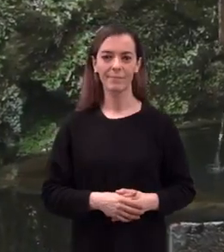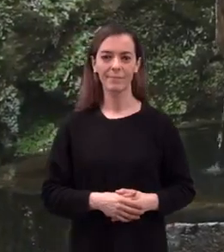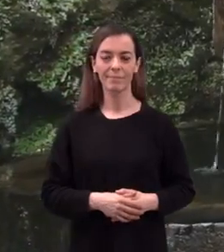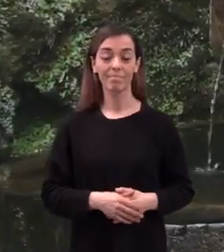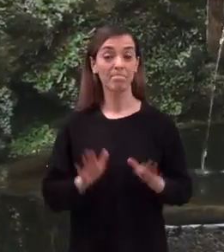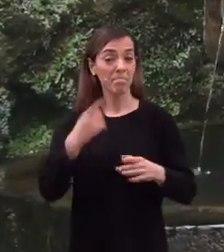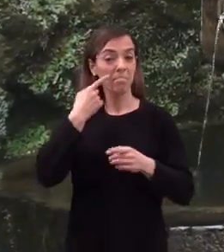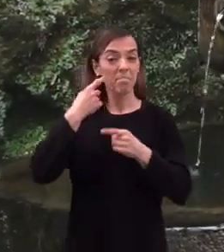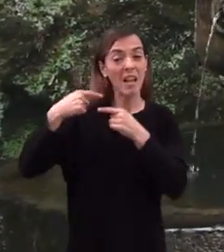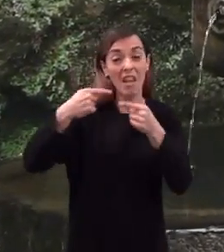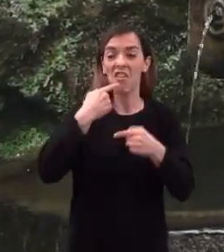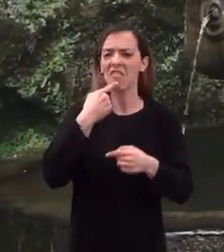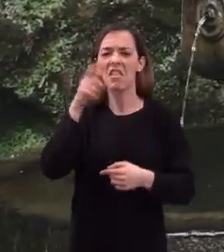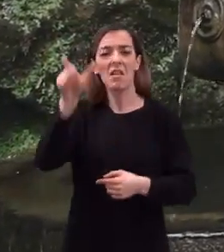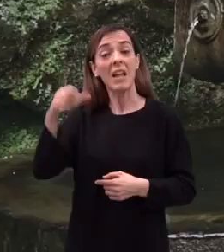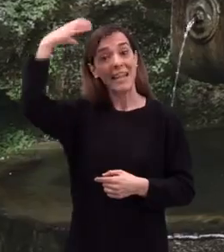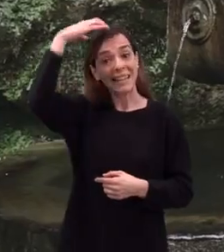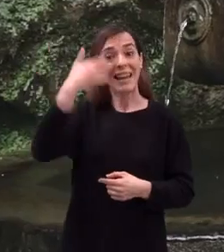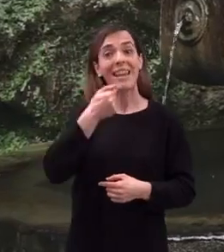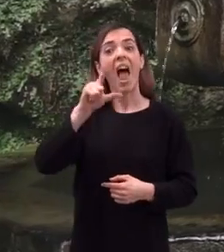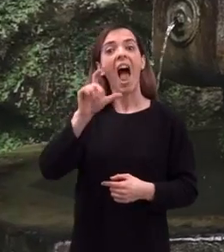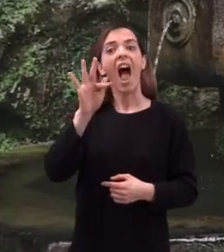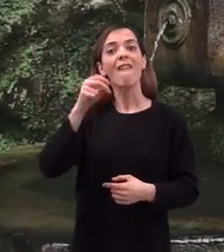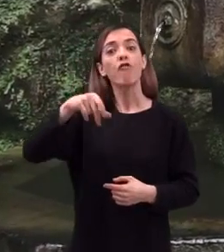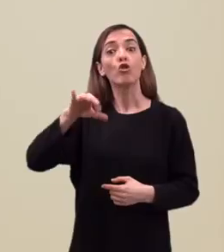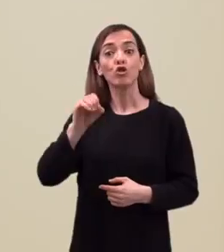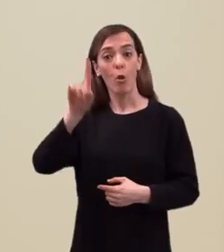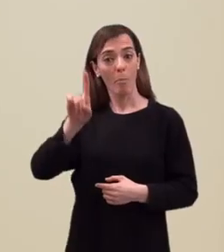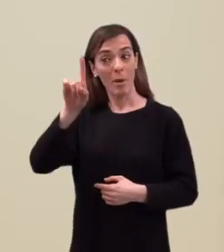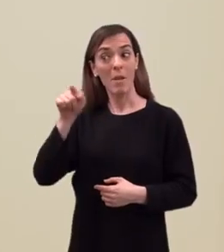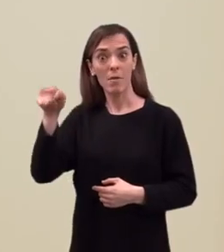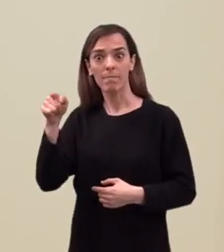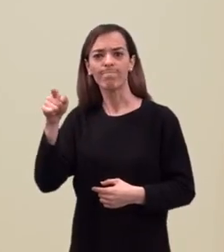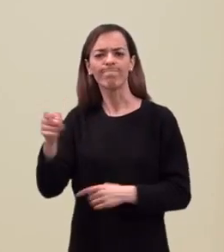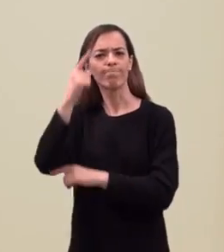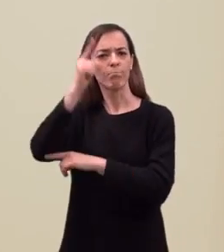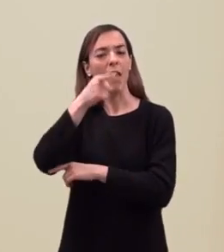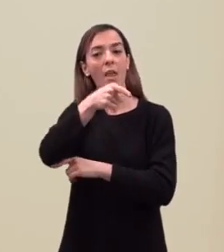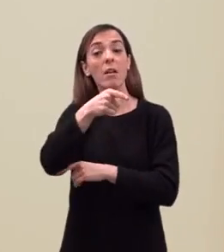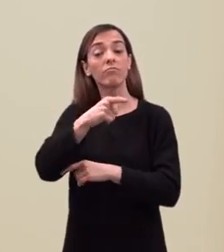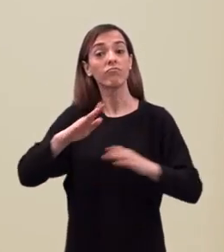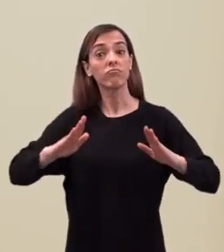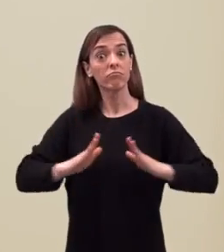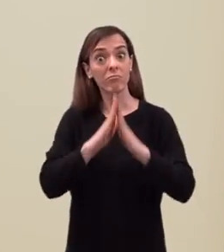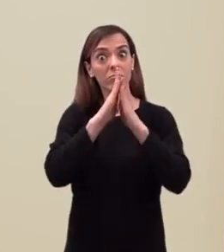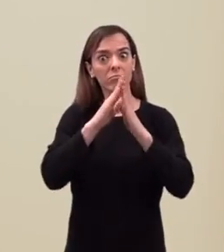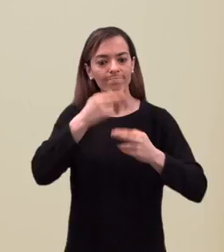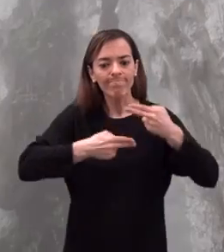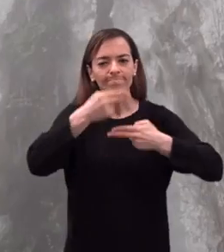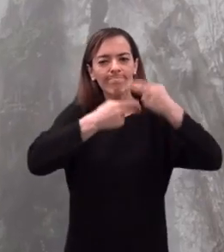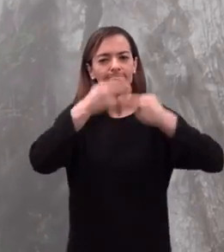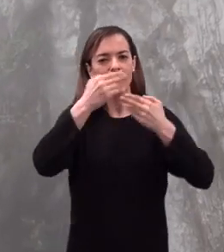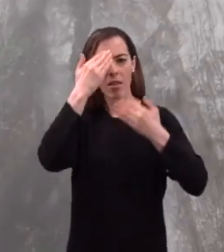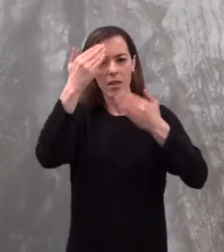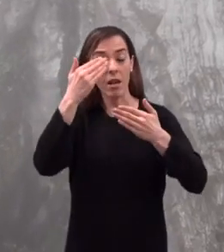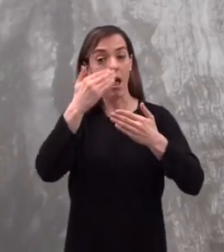Aunque la tradición atribuye al monarca Alfonso I, la construcción de un templo dedicado a Nuestra